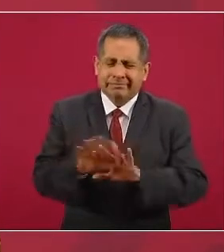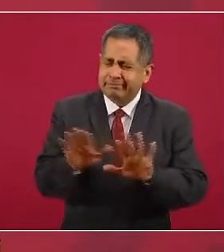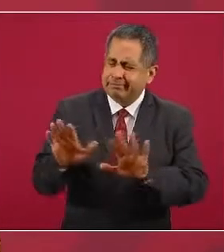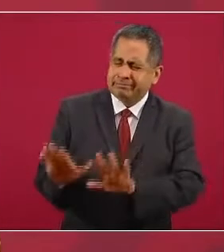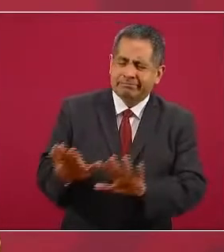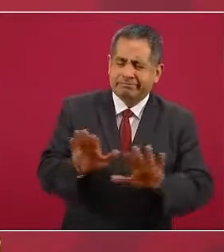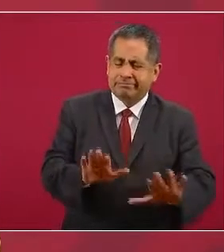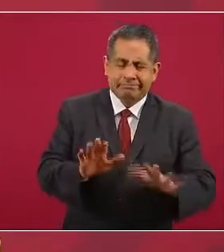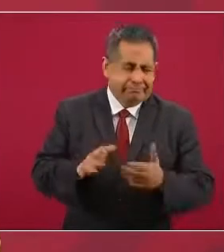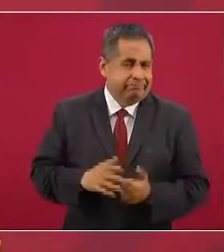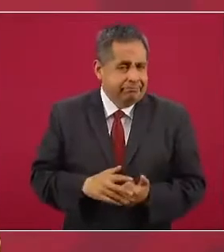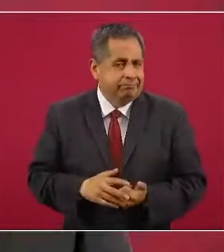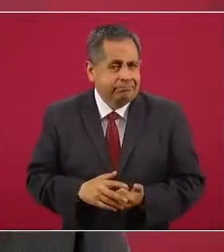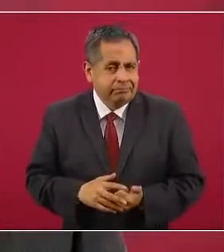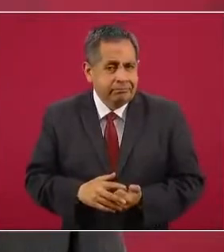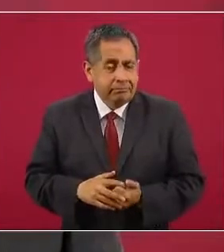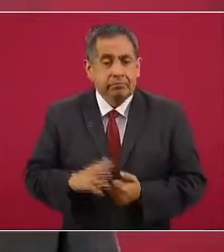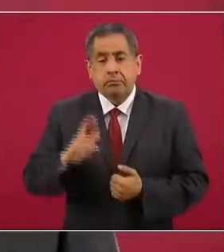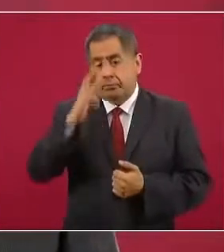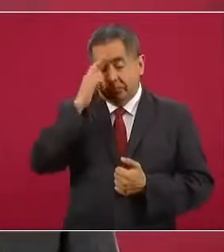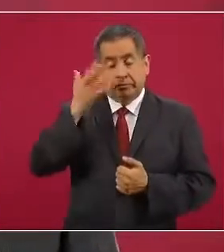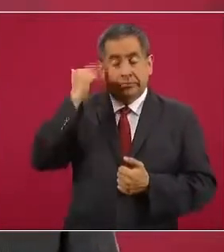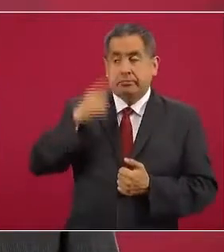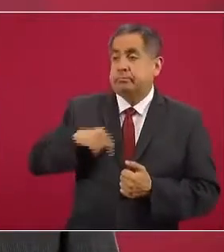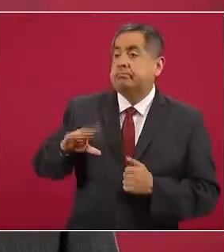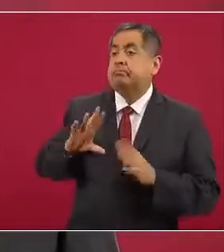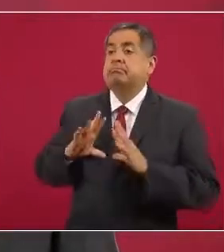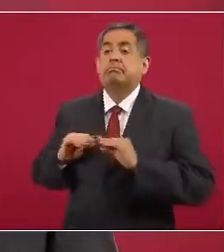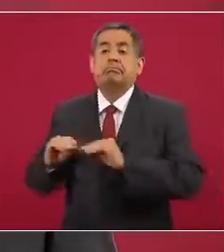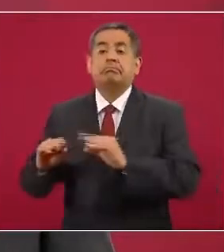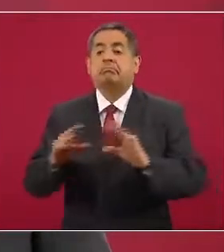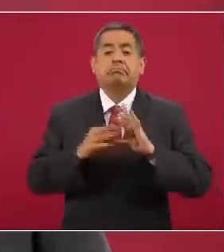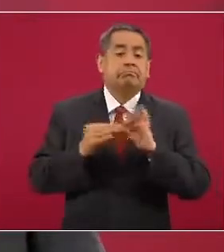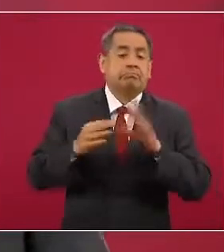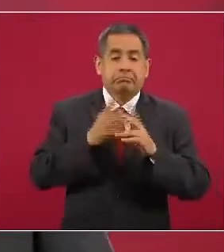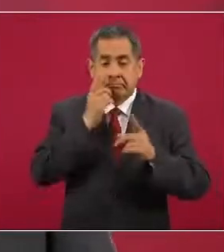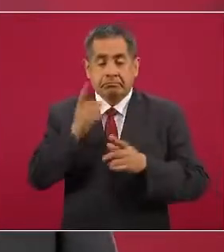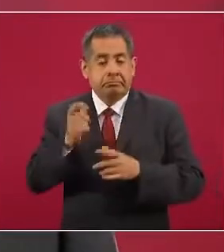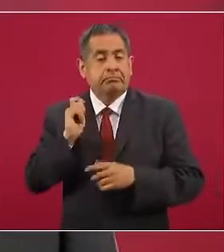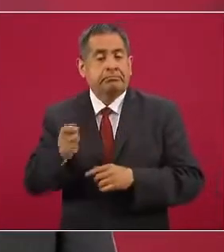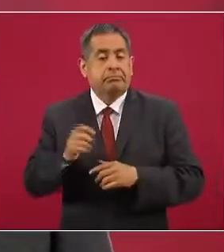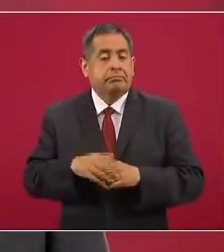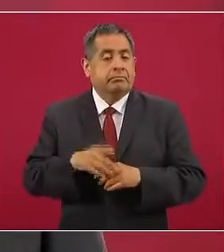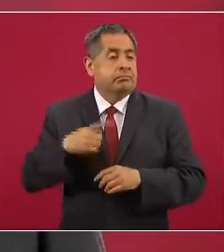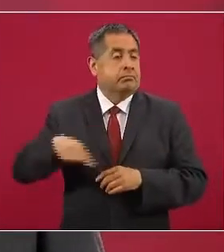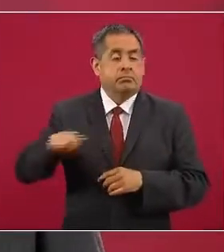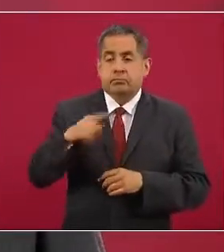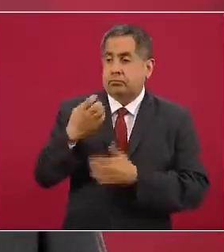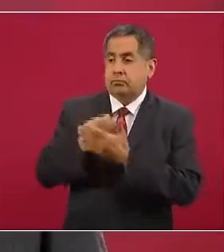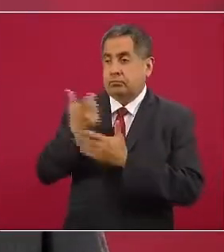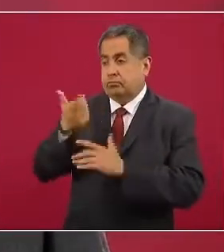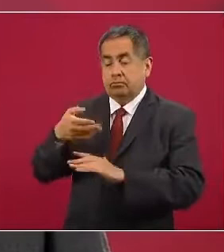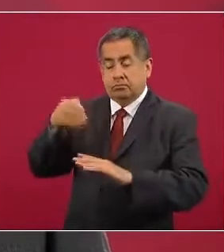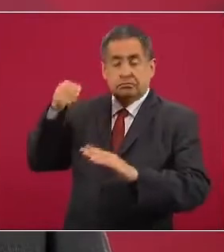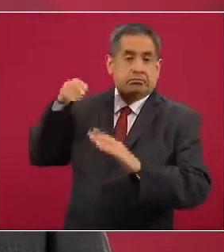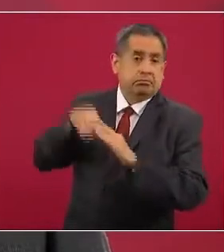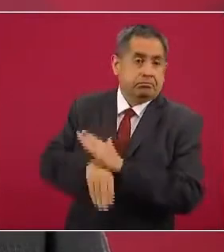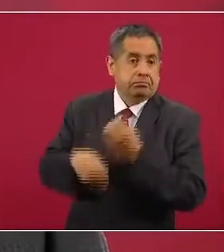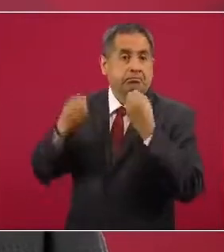porque se corría el riesgo de que se nos desplomara la economía,